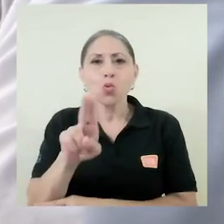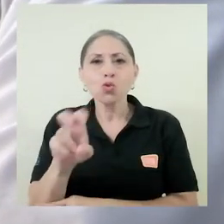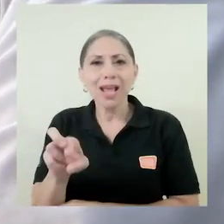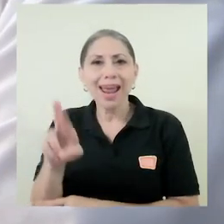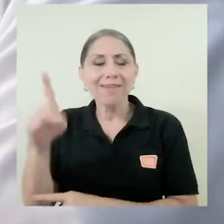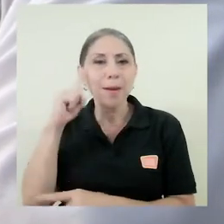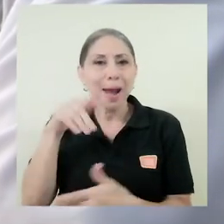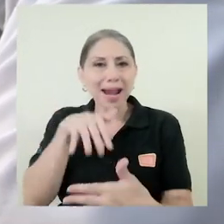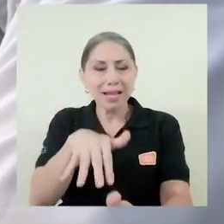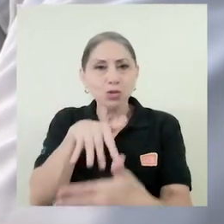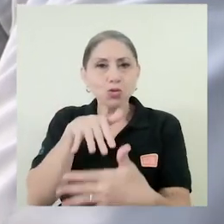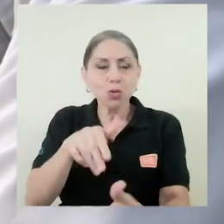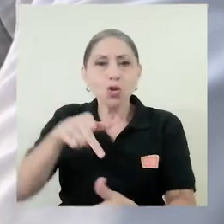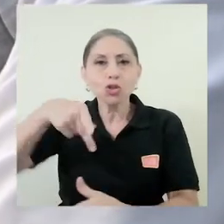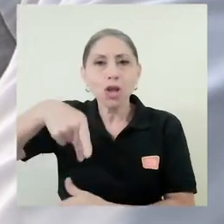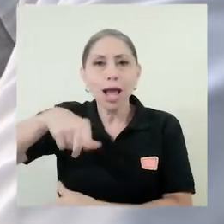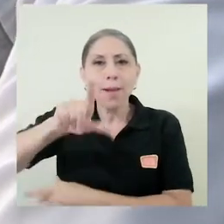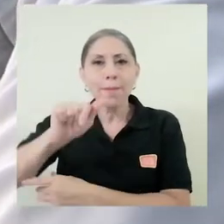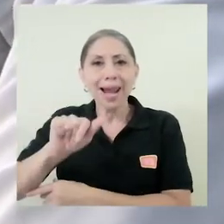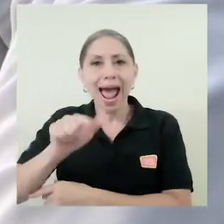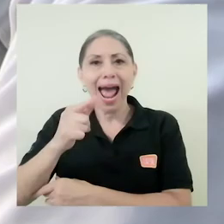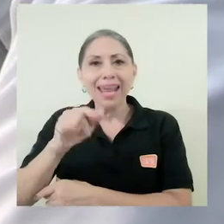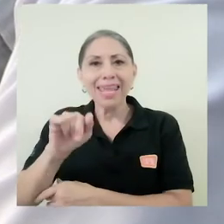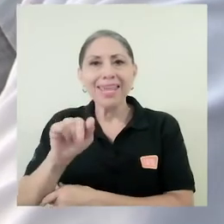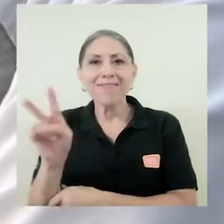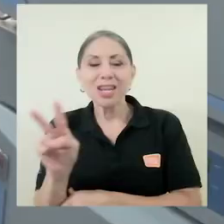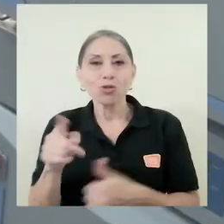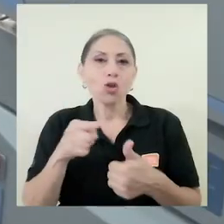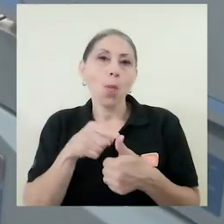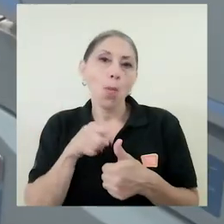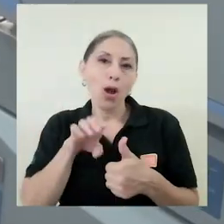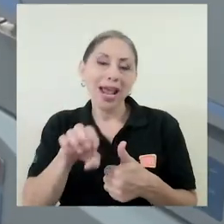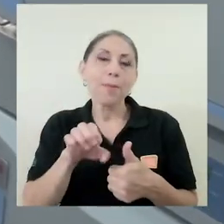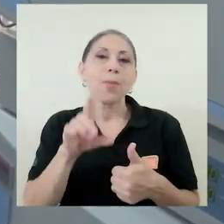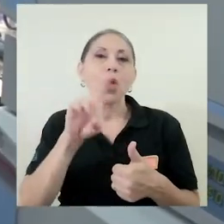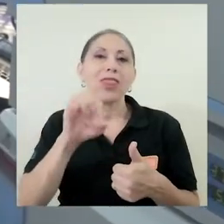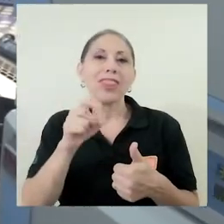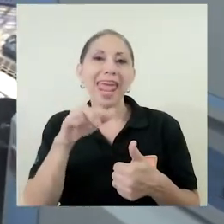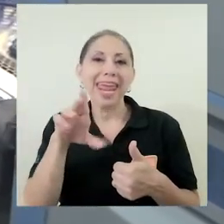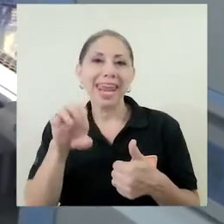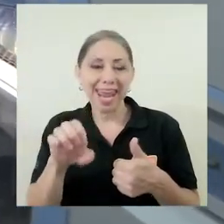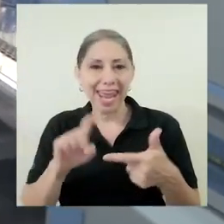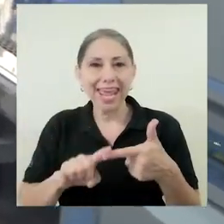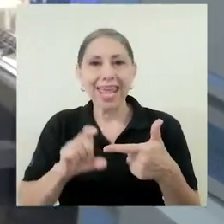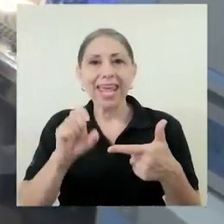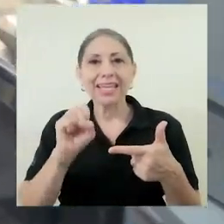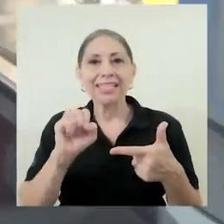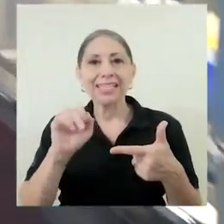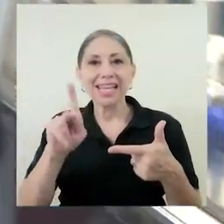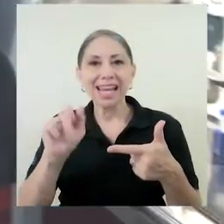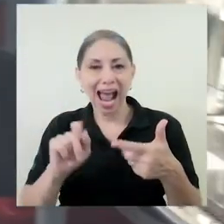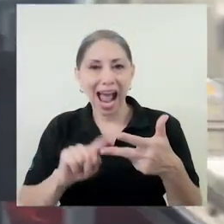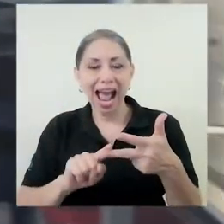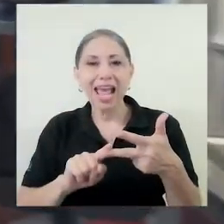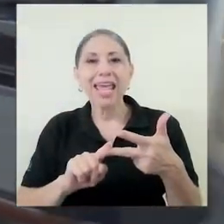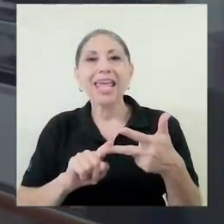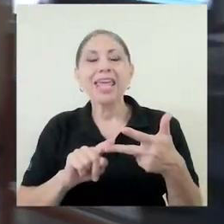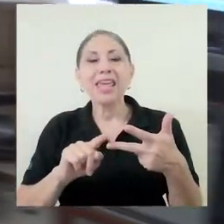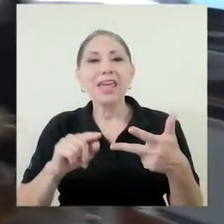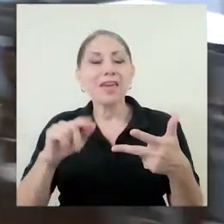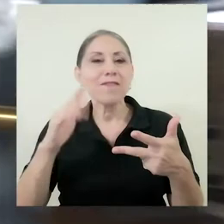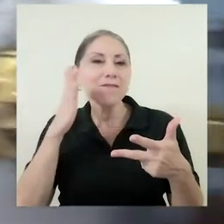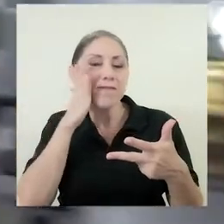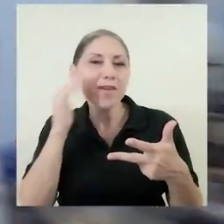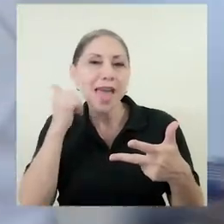UCR para el estudio de los flavivirus, como el dengue, el zika y la fiebre amarilla. El proyecto